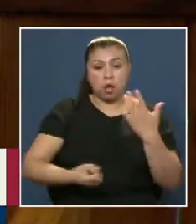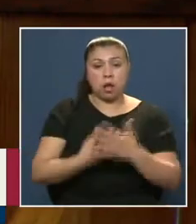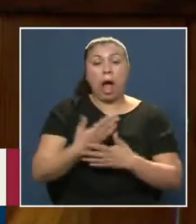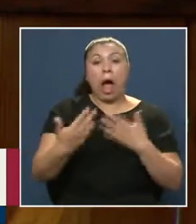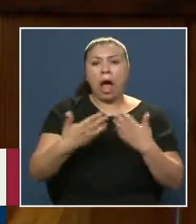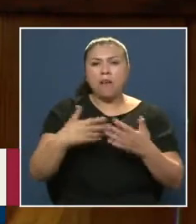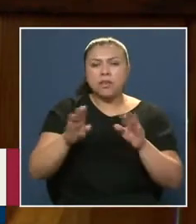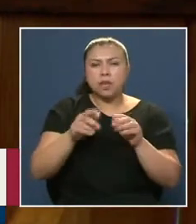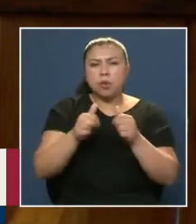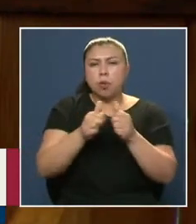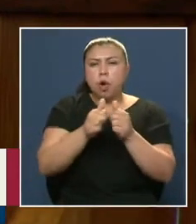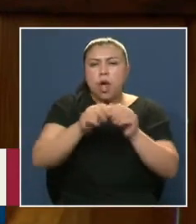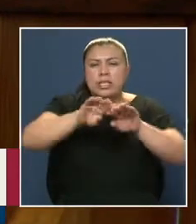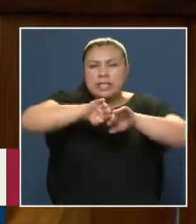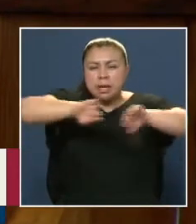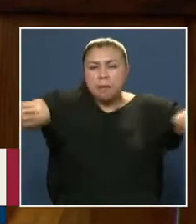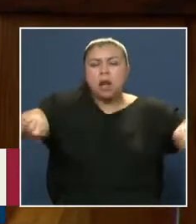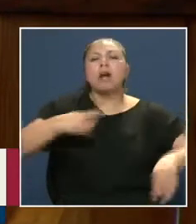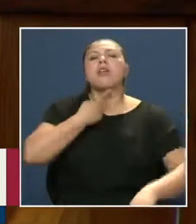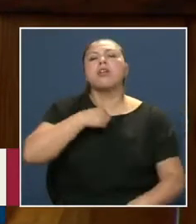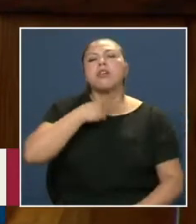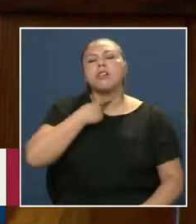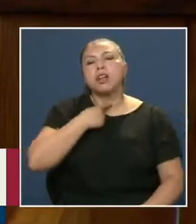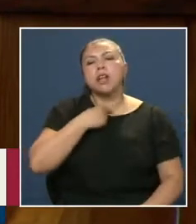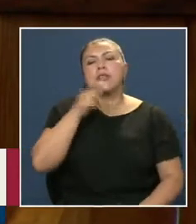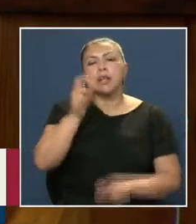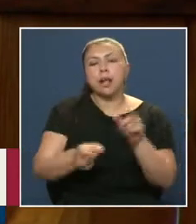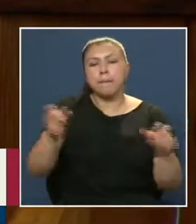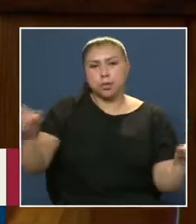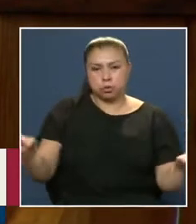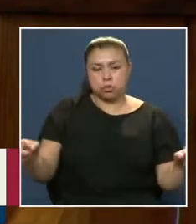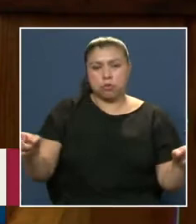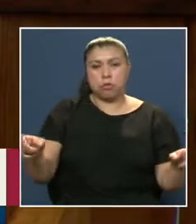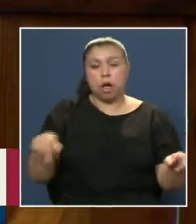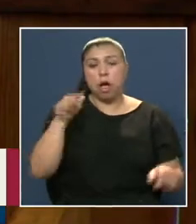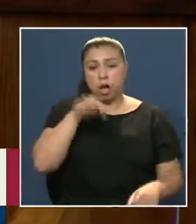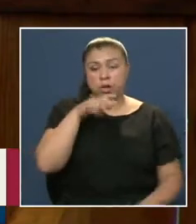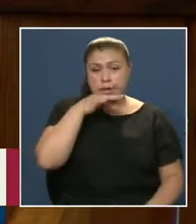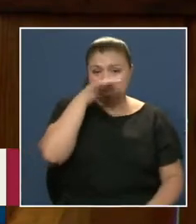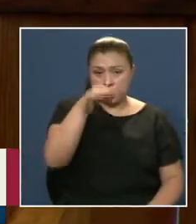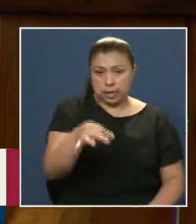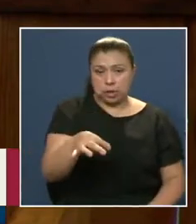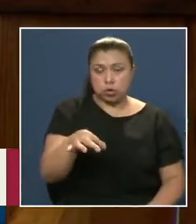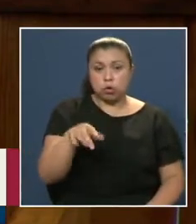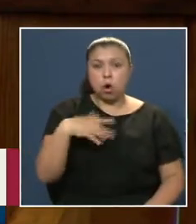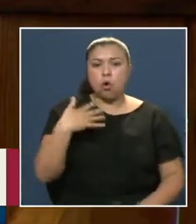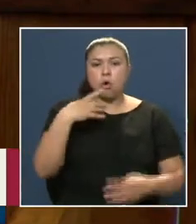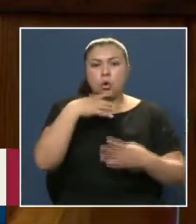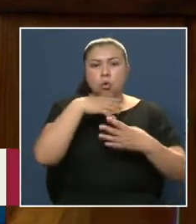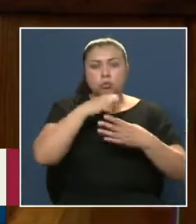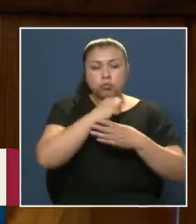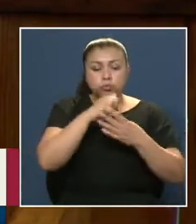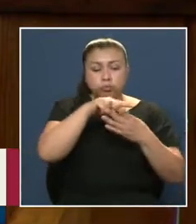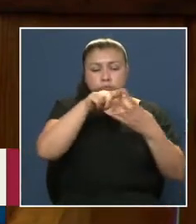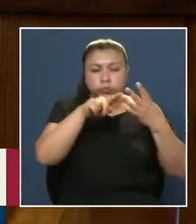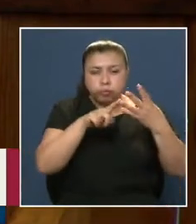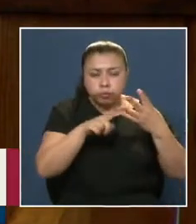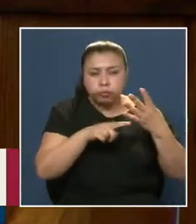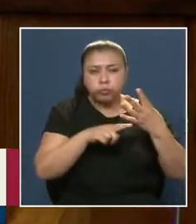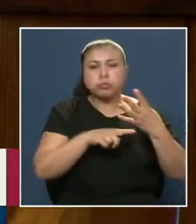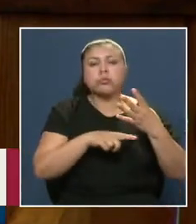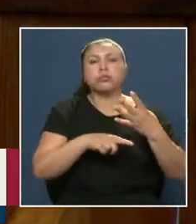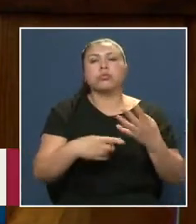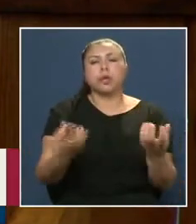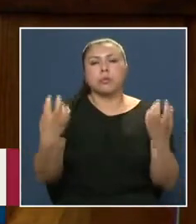alejada De los verdaderos Intereses Del ser humano Como acá se ha dicho Ocupó un abanico De cargos políticos